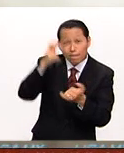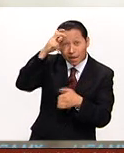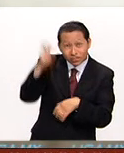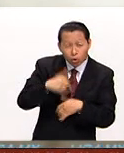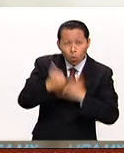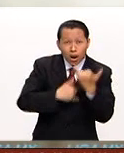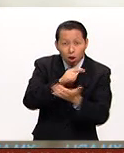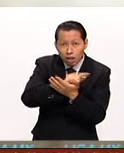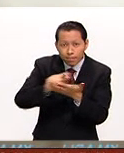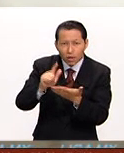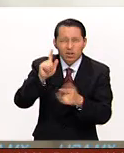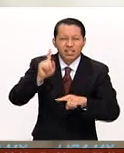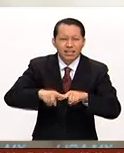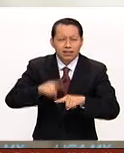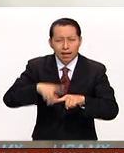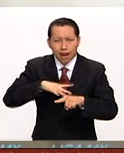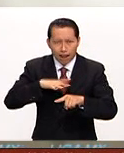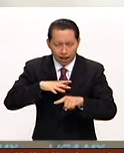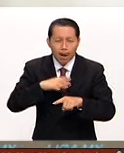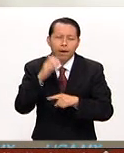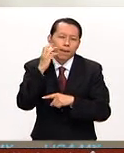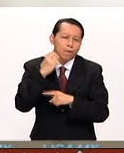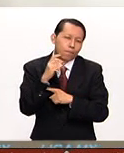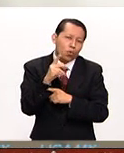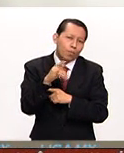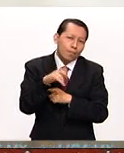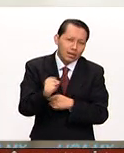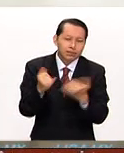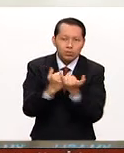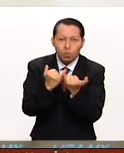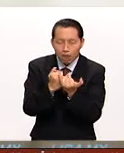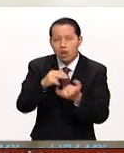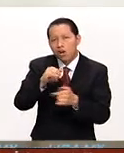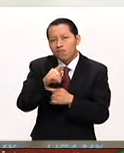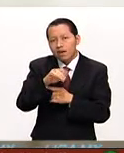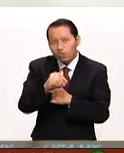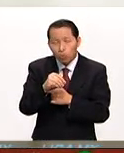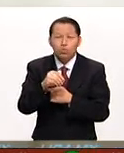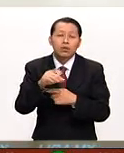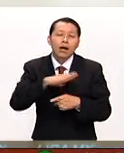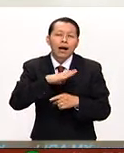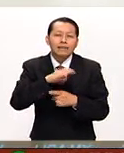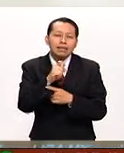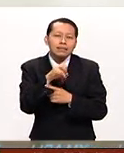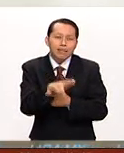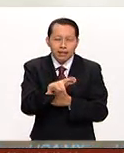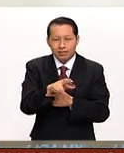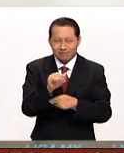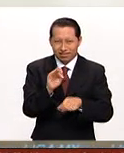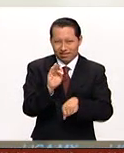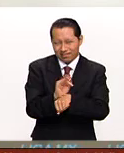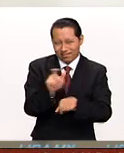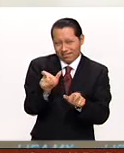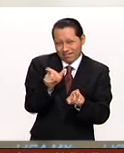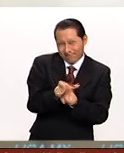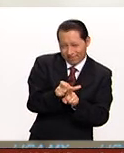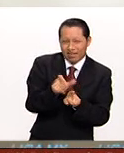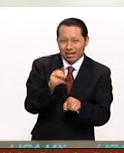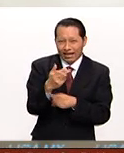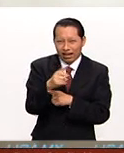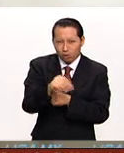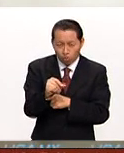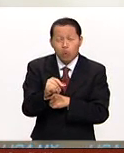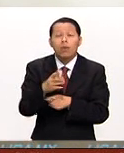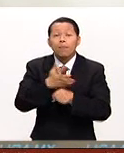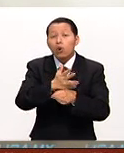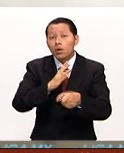juego limpio se le llevó el equipo de los Pumas de la UNAM, novato del año César Montes de Rayados, defensa del año Gerardo Alcoba de Pumas,